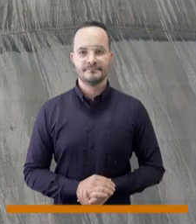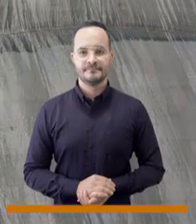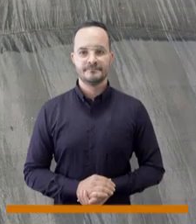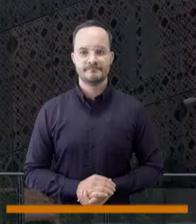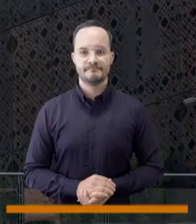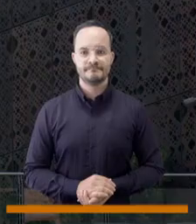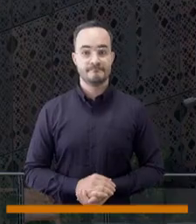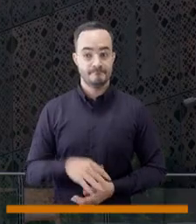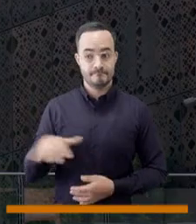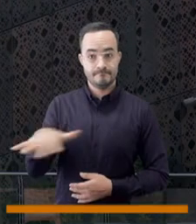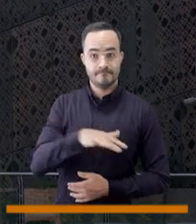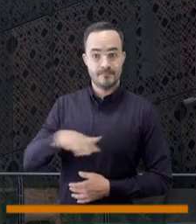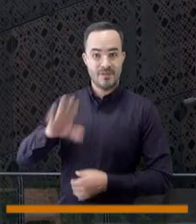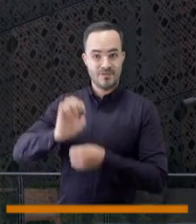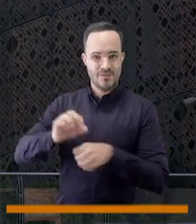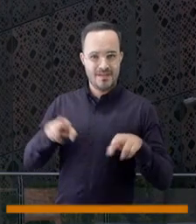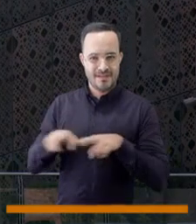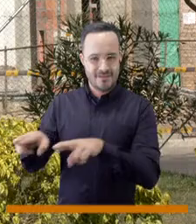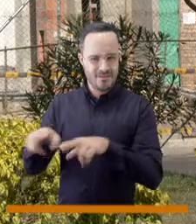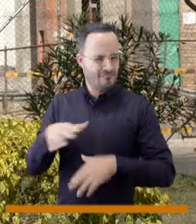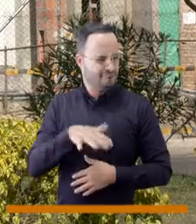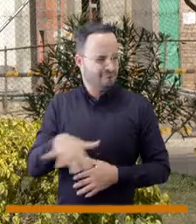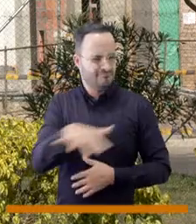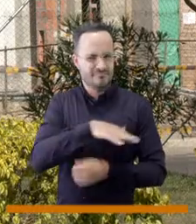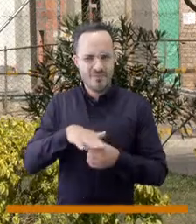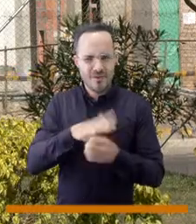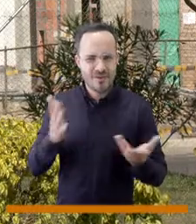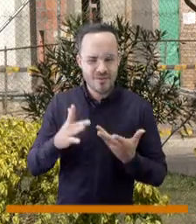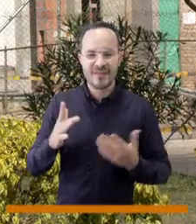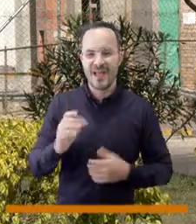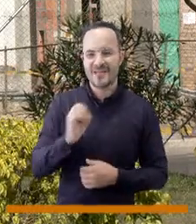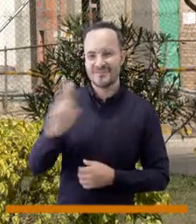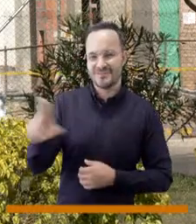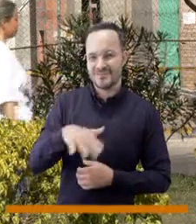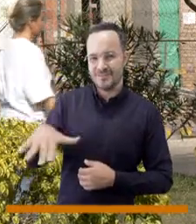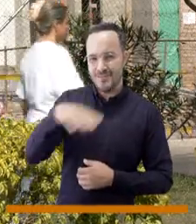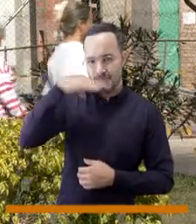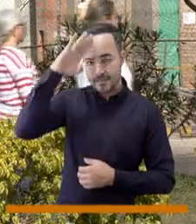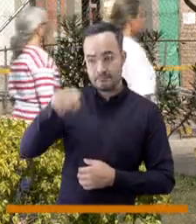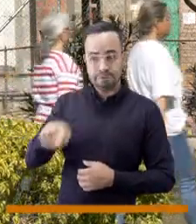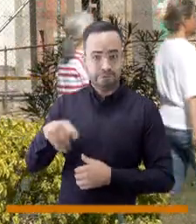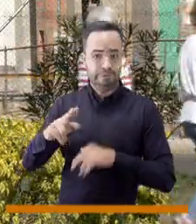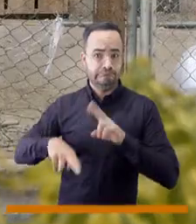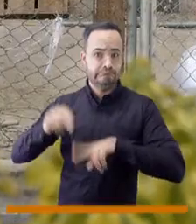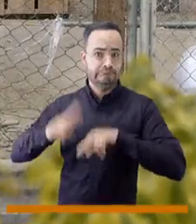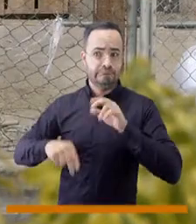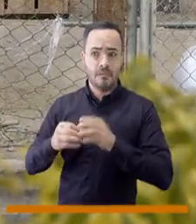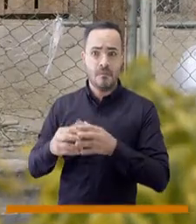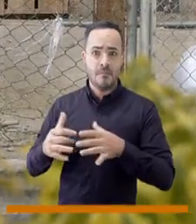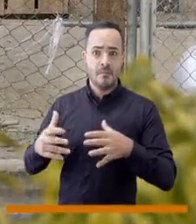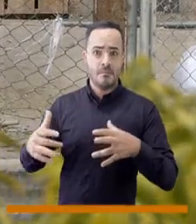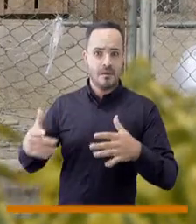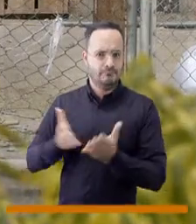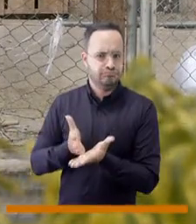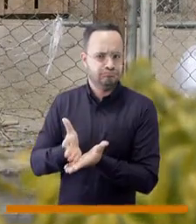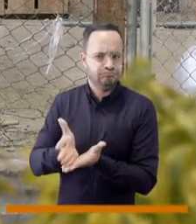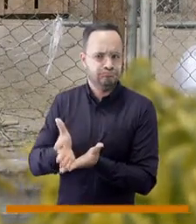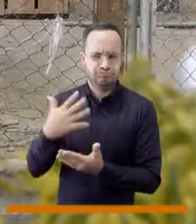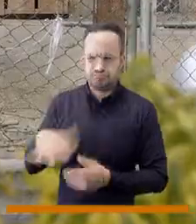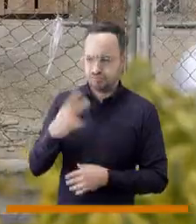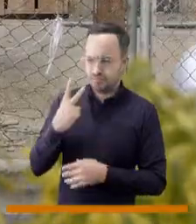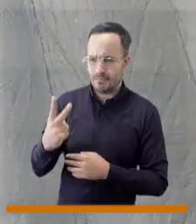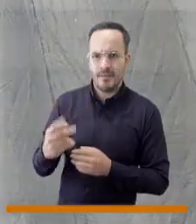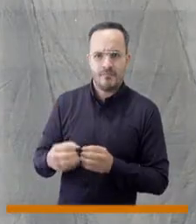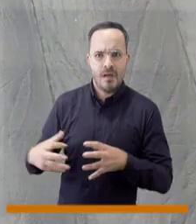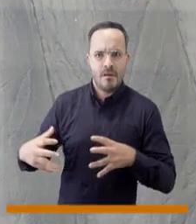En el sector de Ciudad del Río, en el sur de Medellín, el crecimiento no se detiene. La disponibilidad de servicios a los ciudadanos cada vez